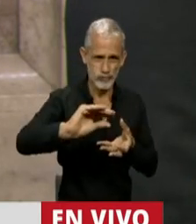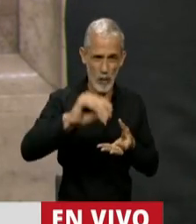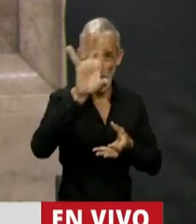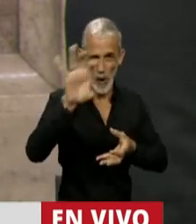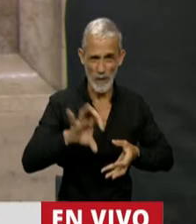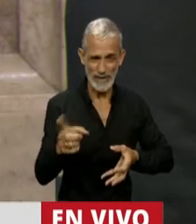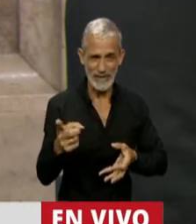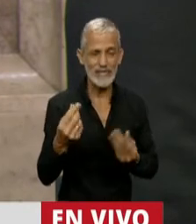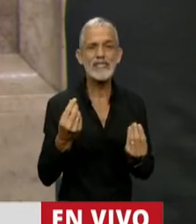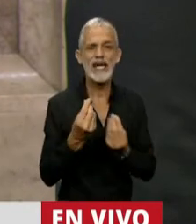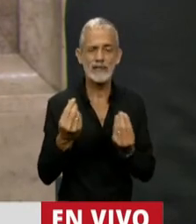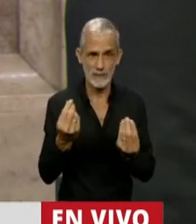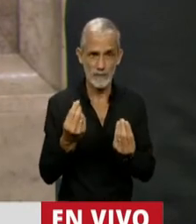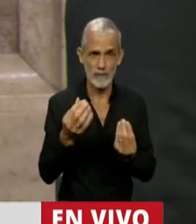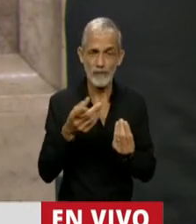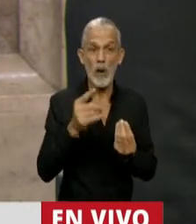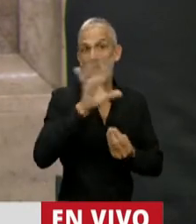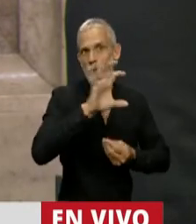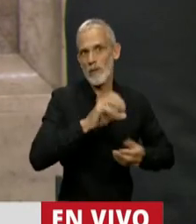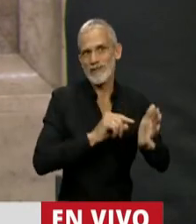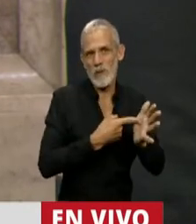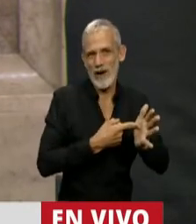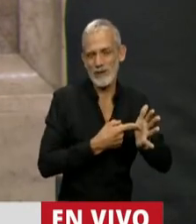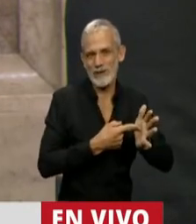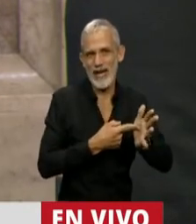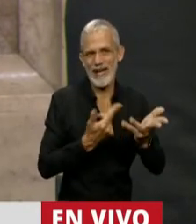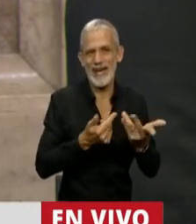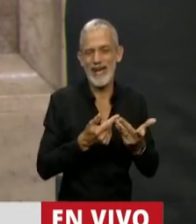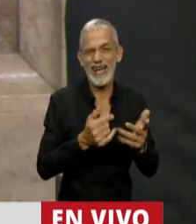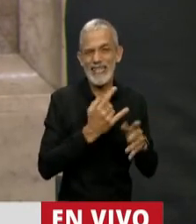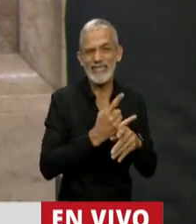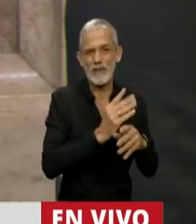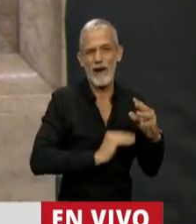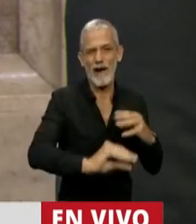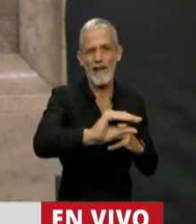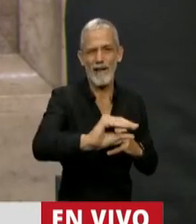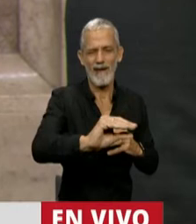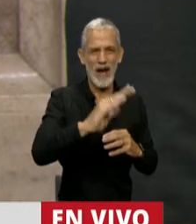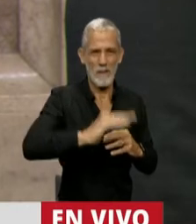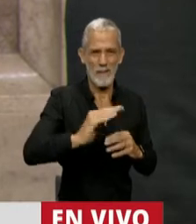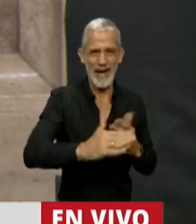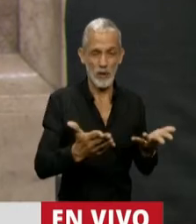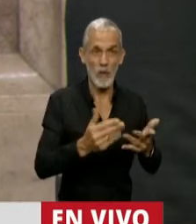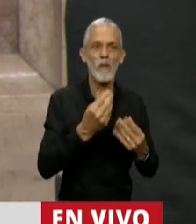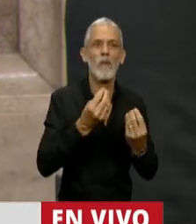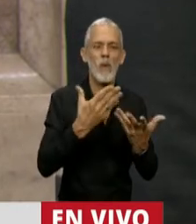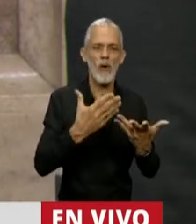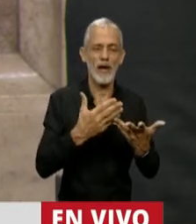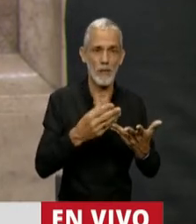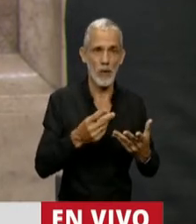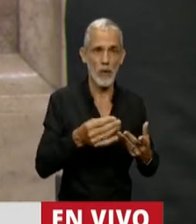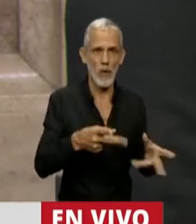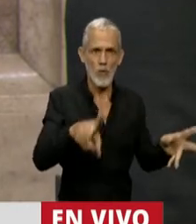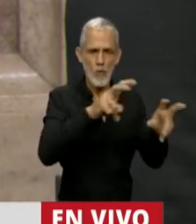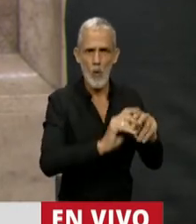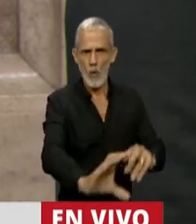con el eje puesto en la Provincia de Buenos Aires, que es desfavorecida en la coparticipación por el hecho de que aporta más